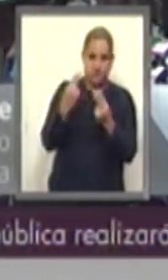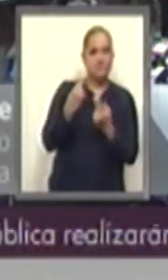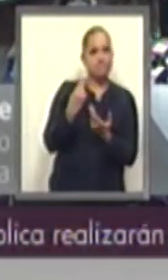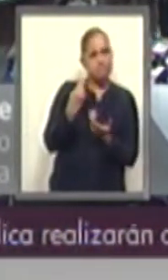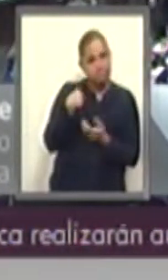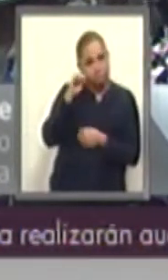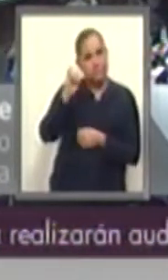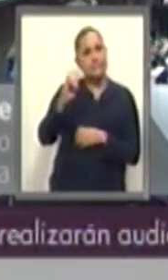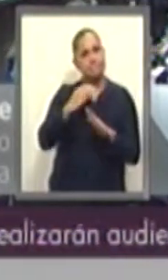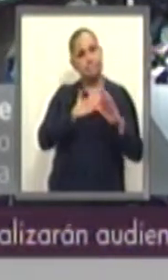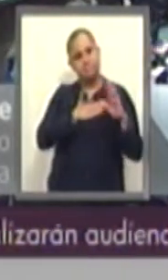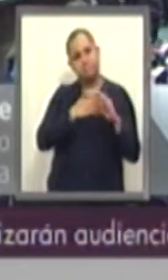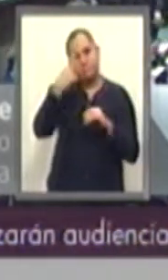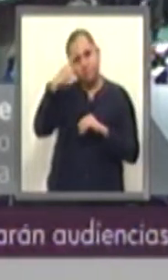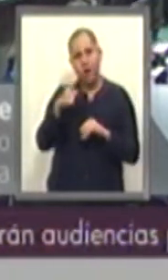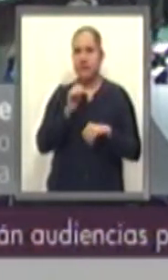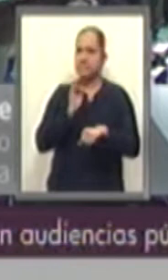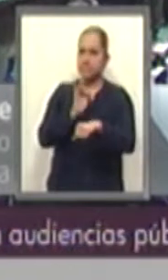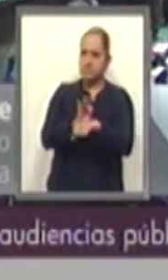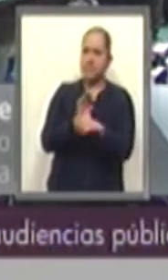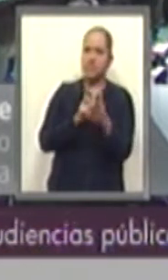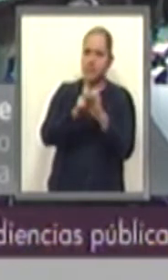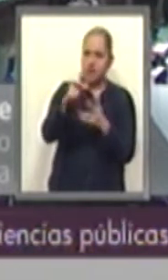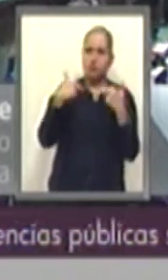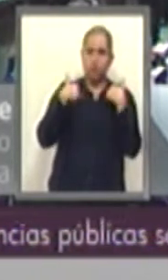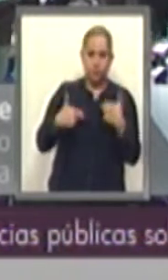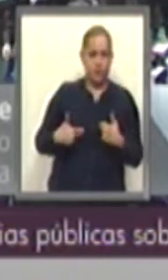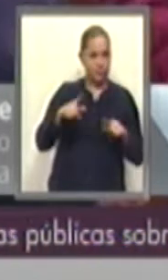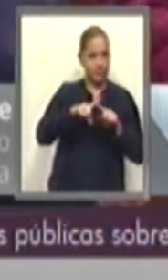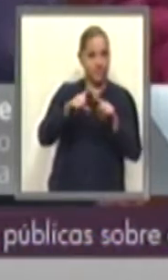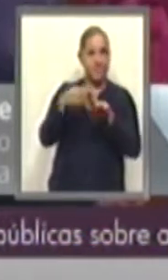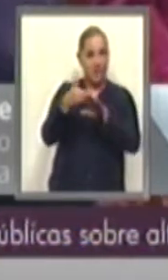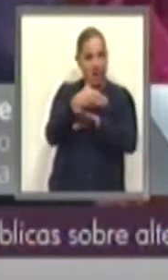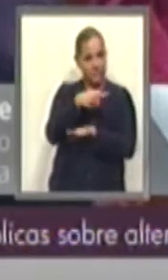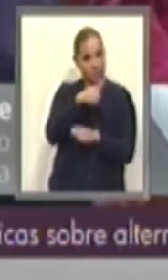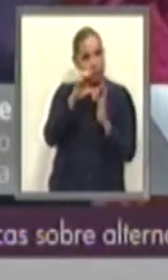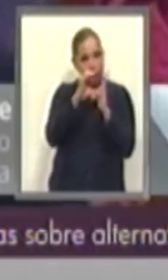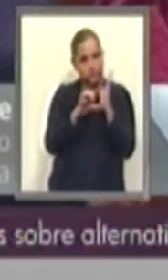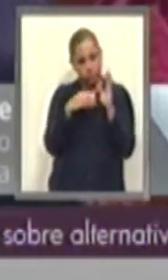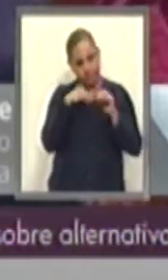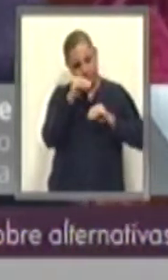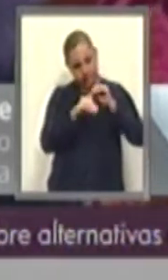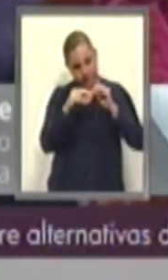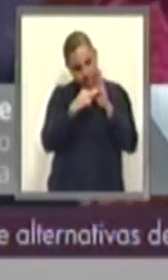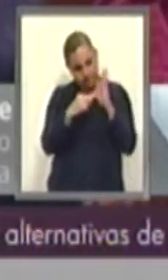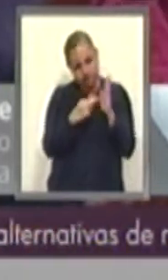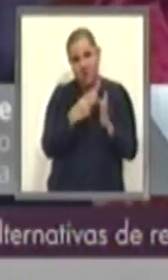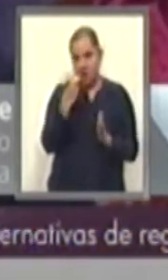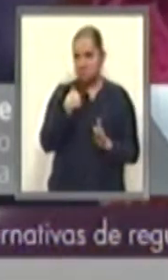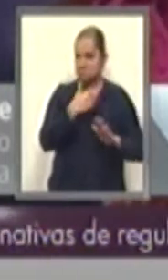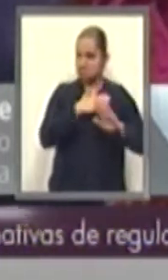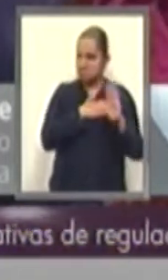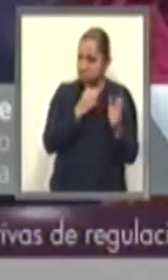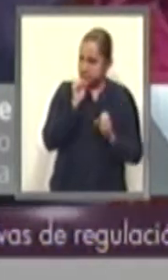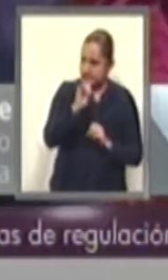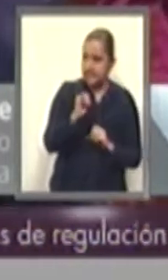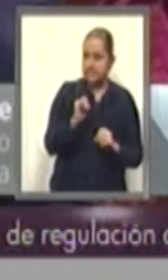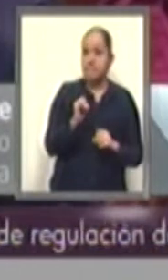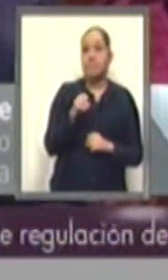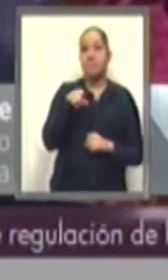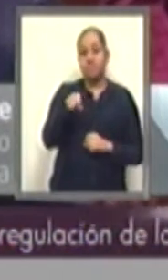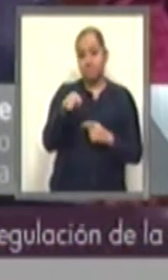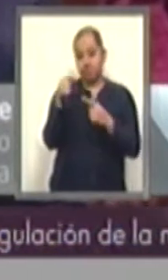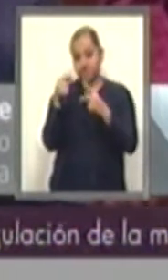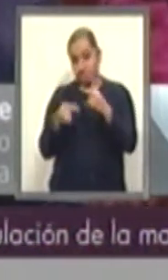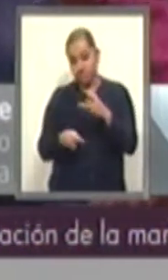defensa de los derechos humanos mediante la reforma constitucional en esta materia, elevando al máximo rango estos